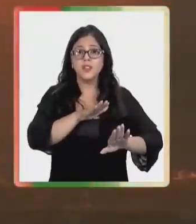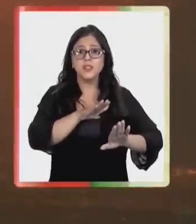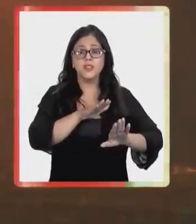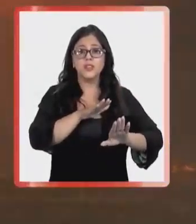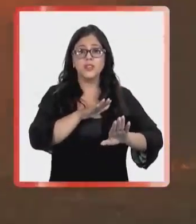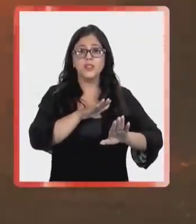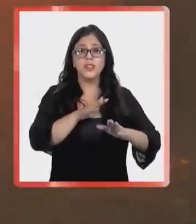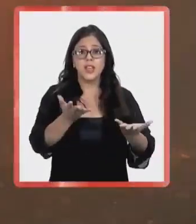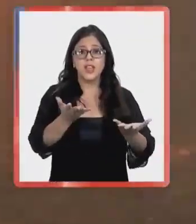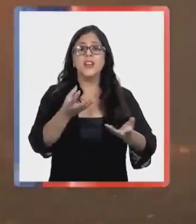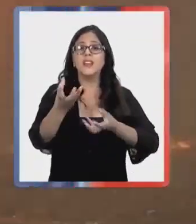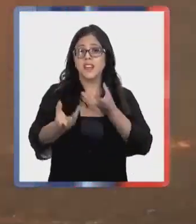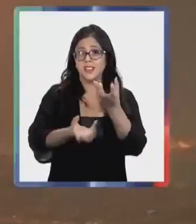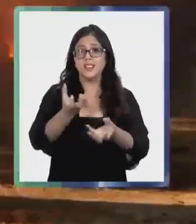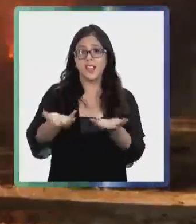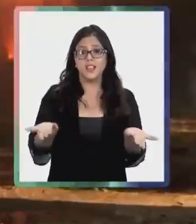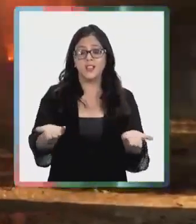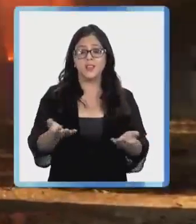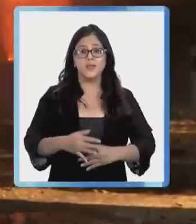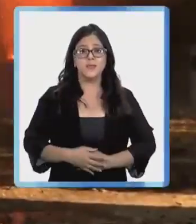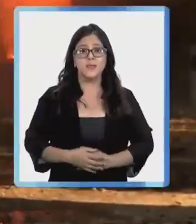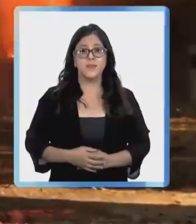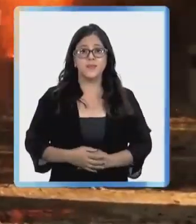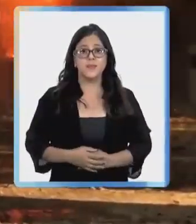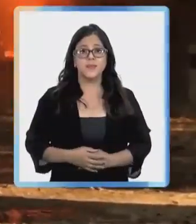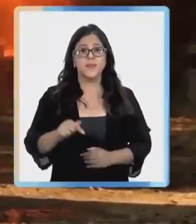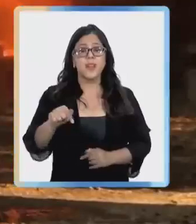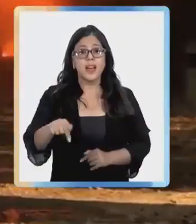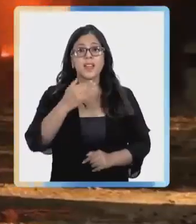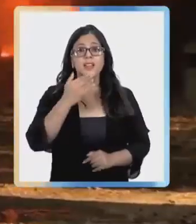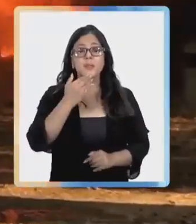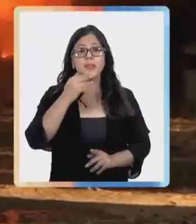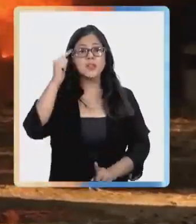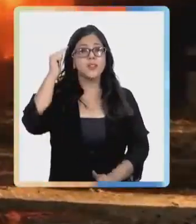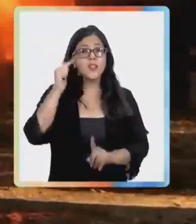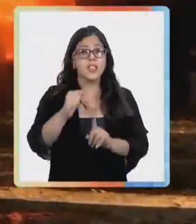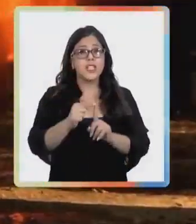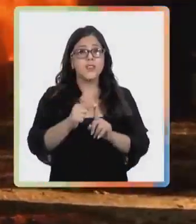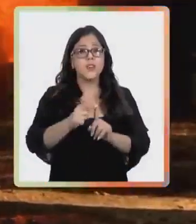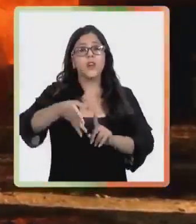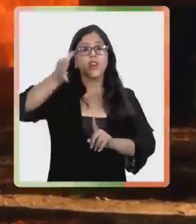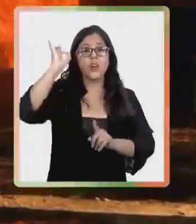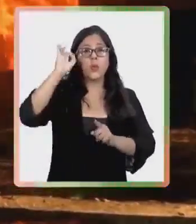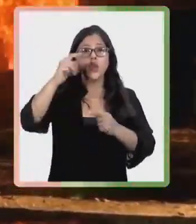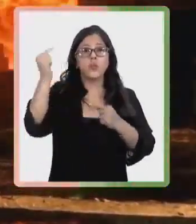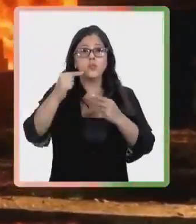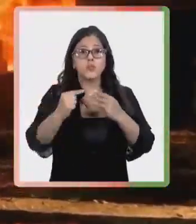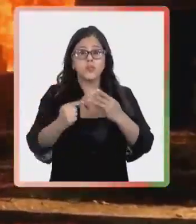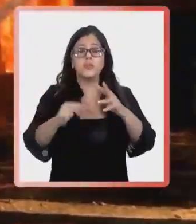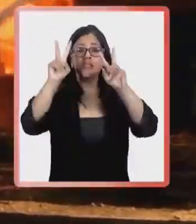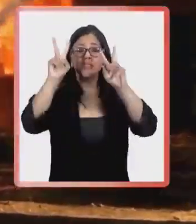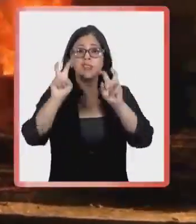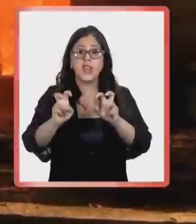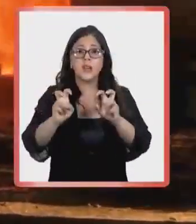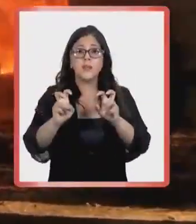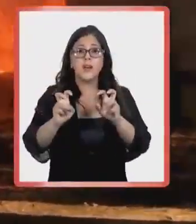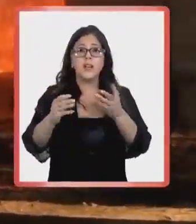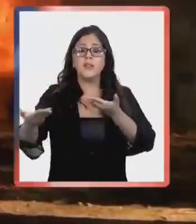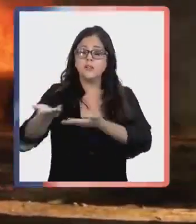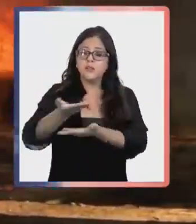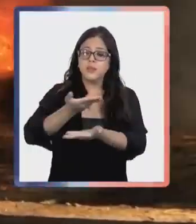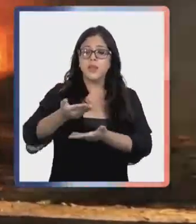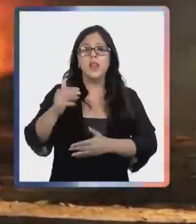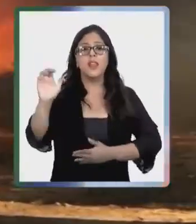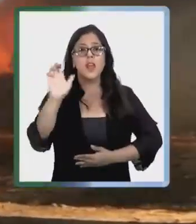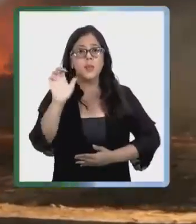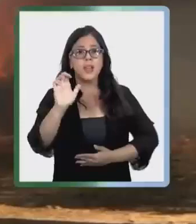para evitar que ocurran esos incendios forestales. Se pretende además realizar otras reuniones donde se aborden temáticas comunes de